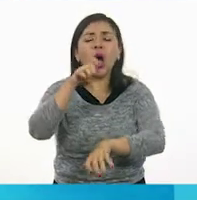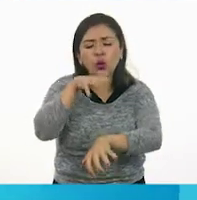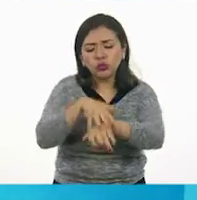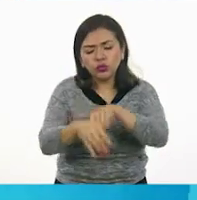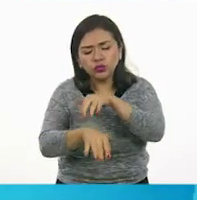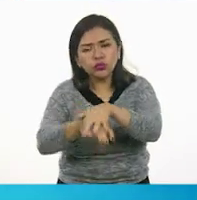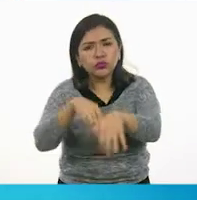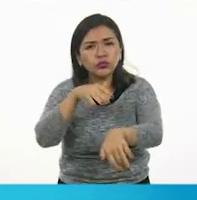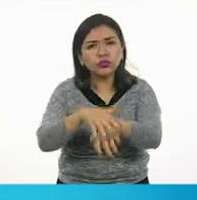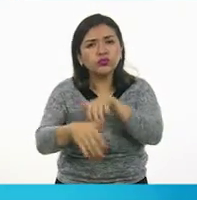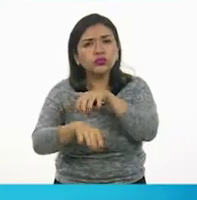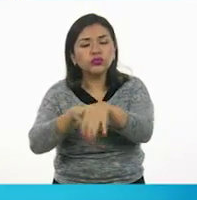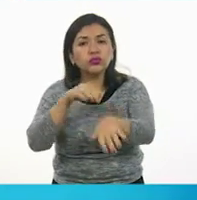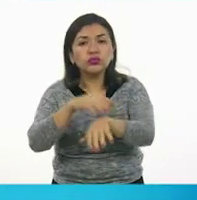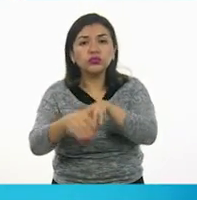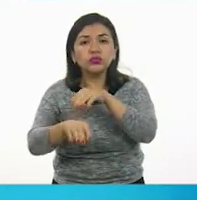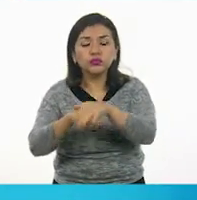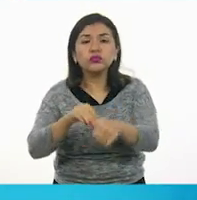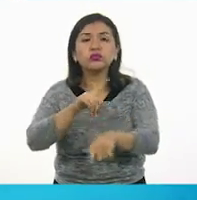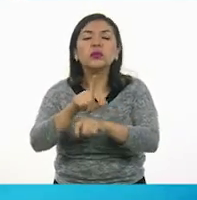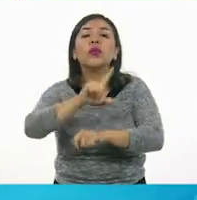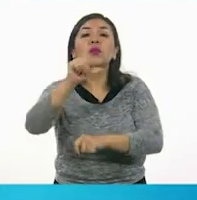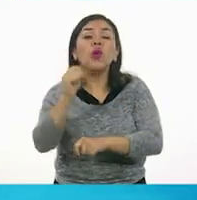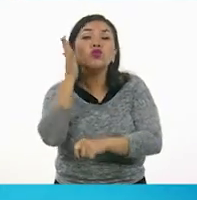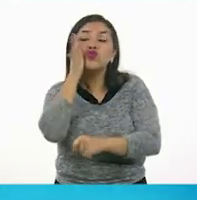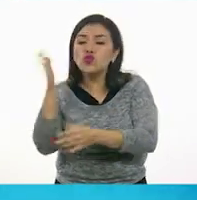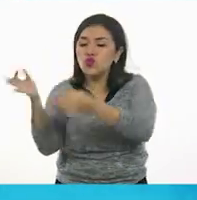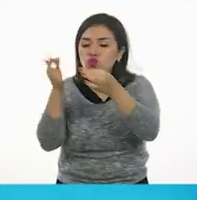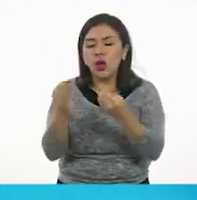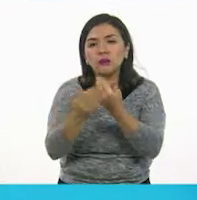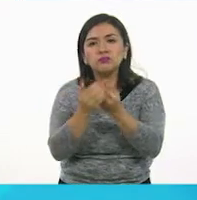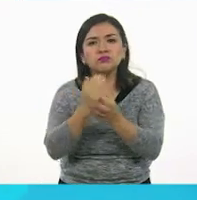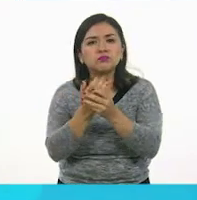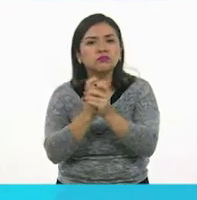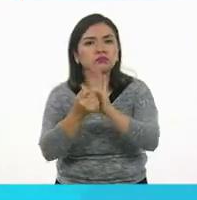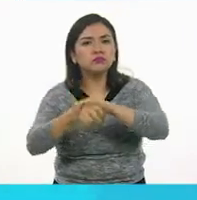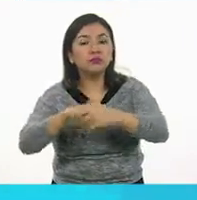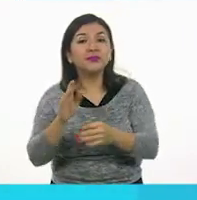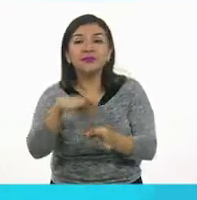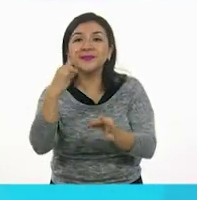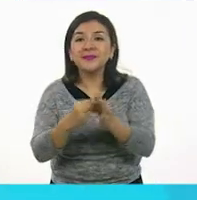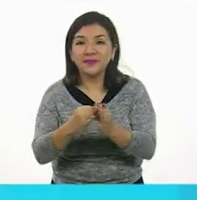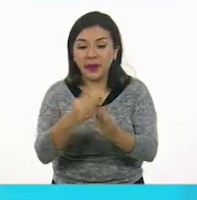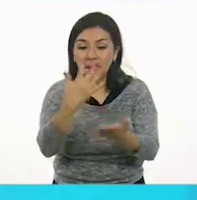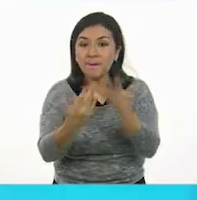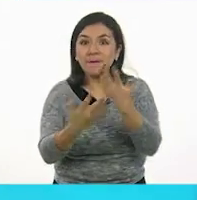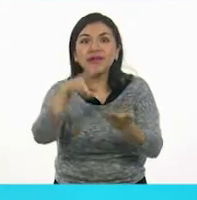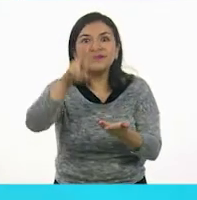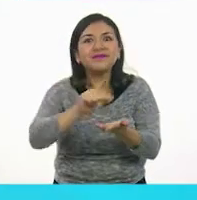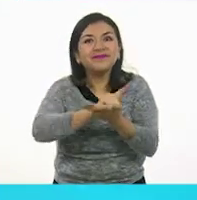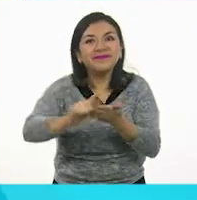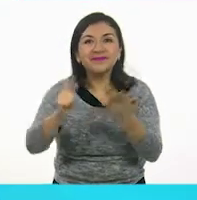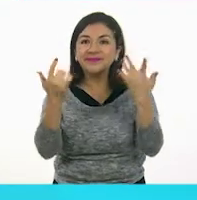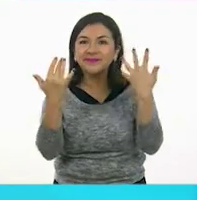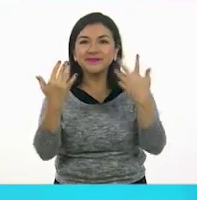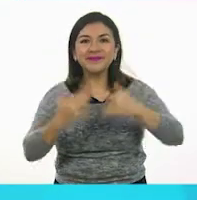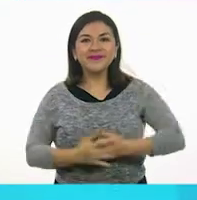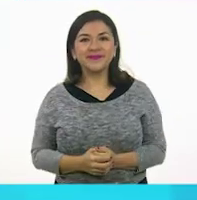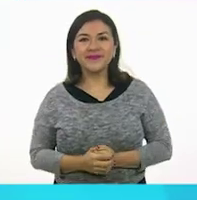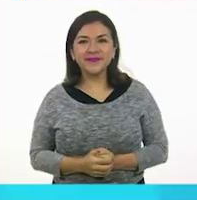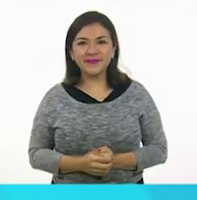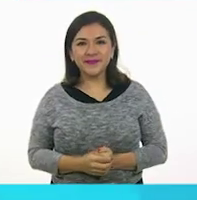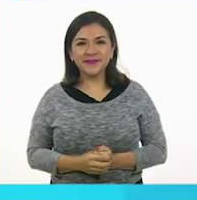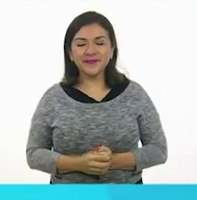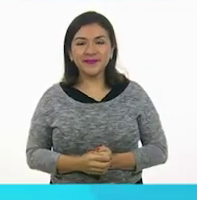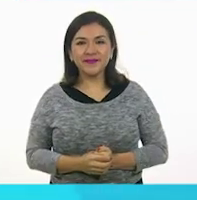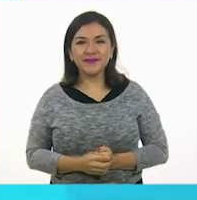Enjuaga tus manos con agua. Sécalas con una toalla. ¡Y listo! Tus manos están limpias.